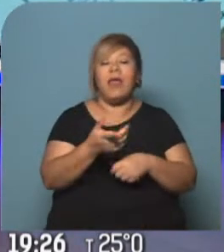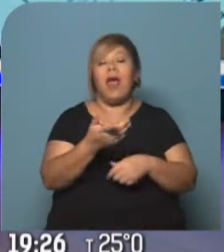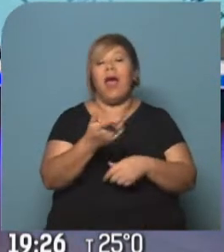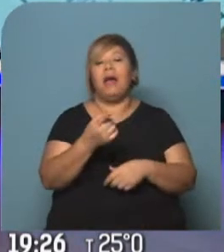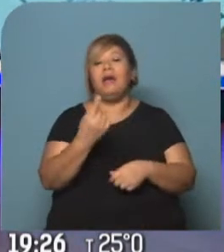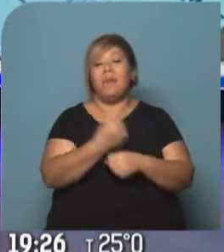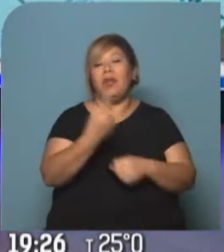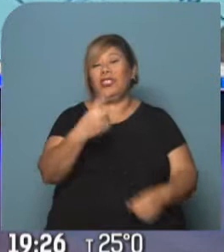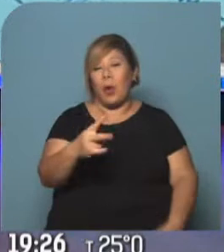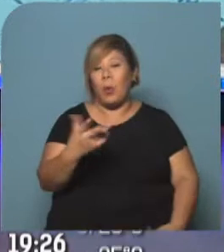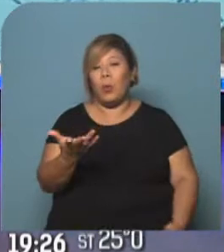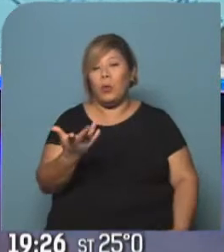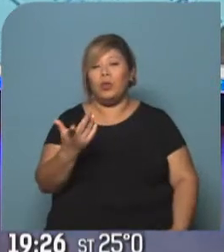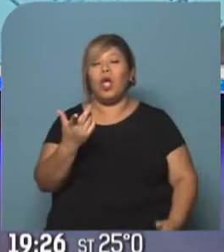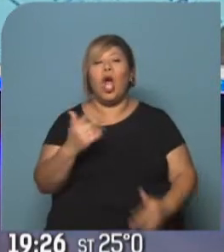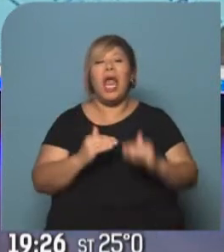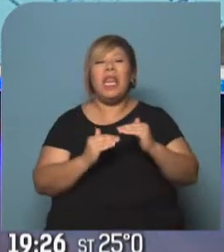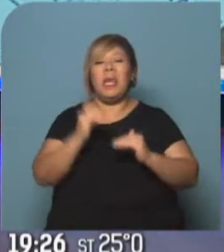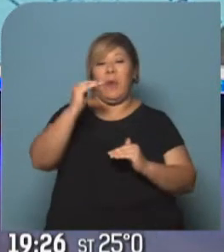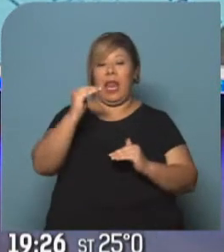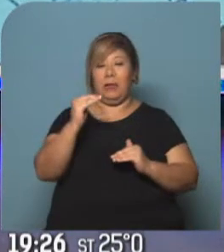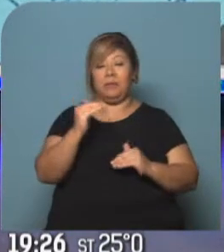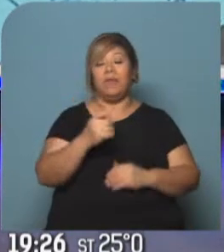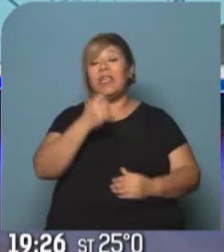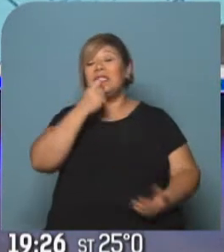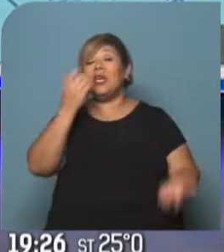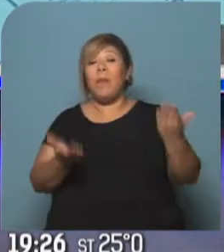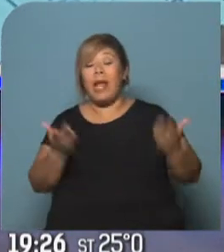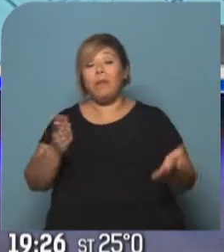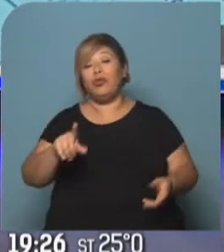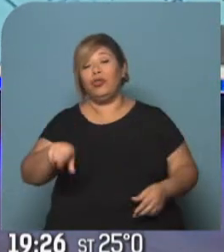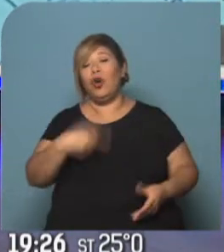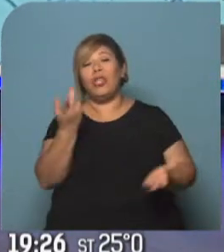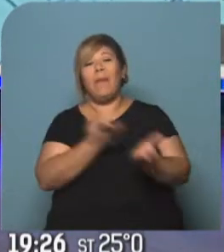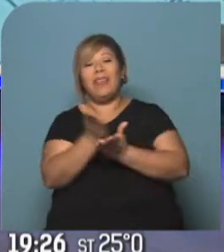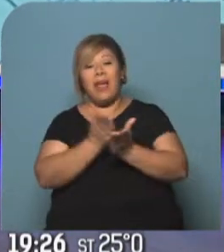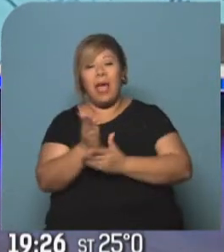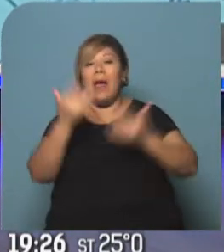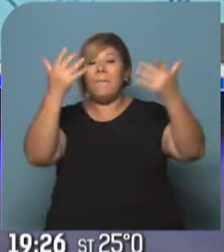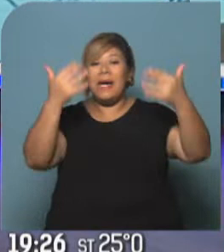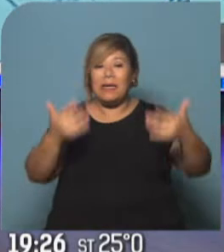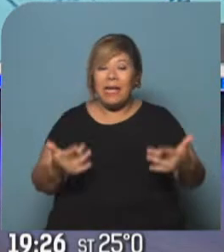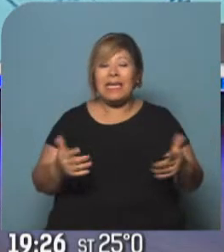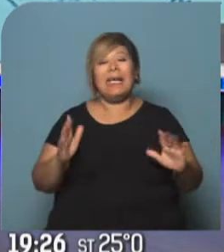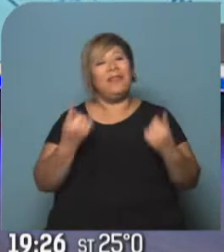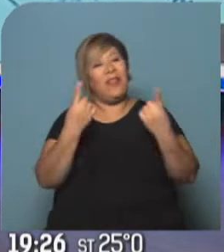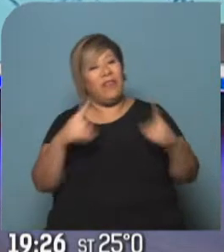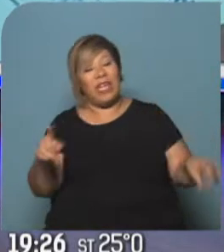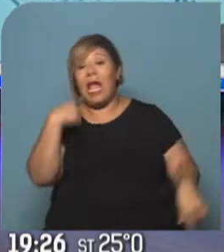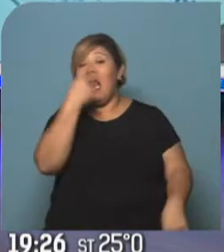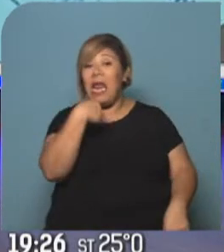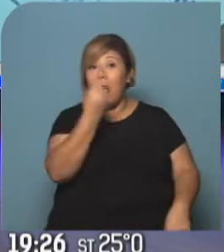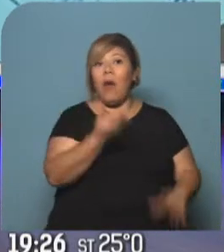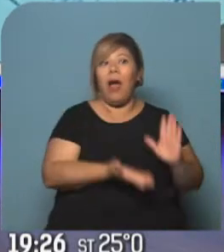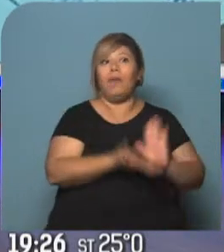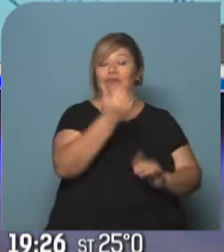alcanza justamente este nivel más alto, pero no pasó lo mismo con matemáticas, que como les decía hay una disminución pero para